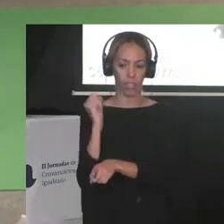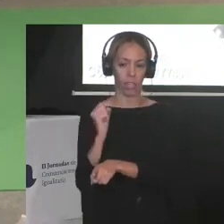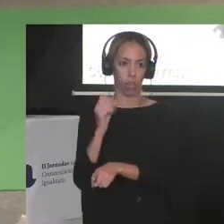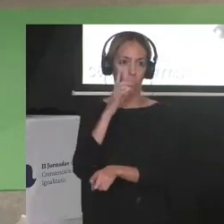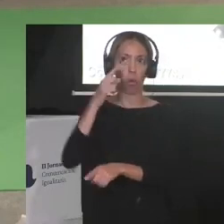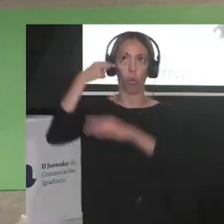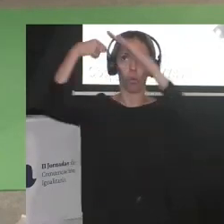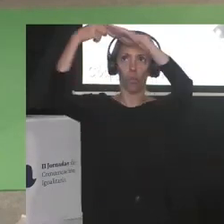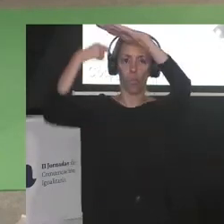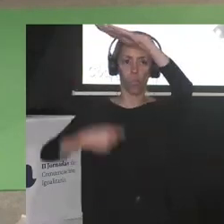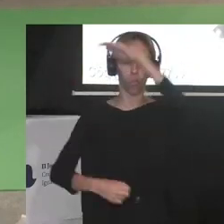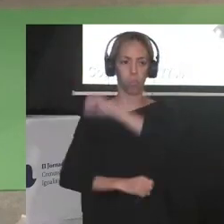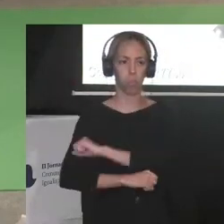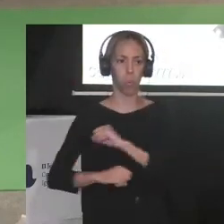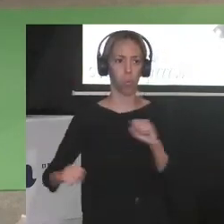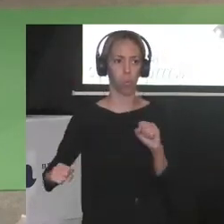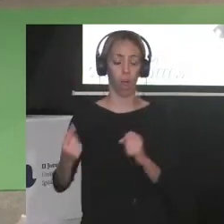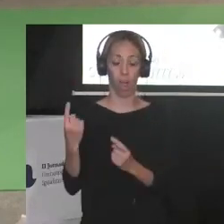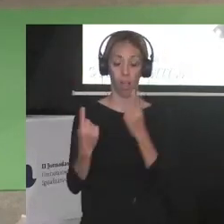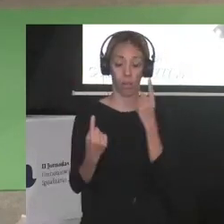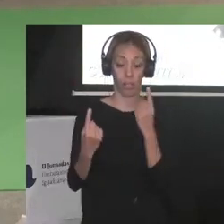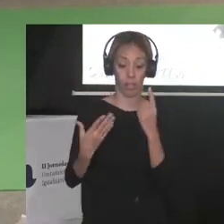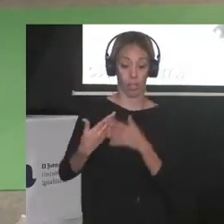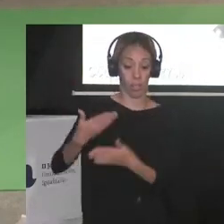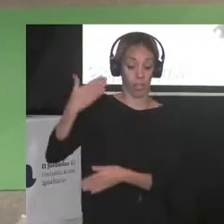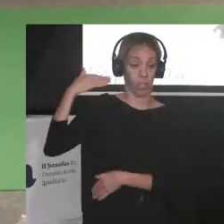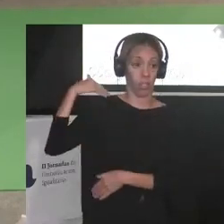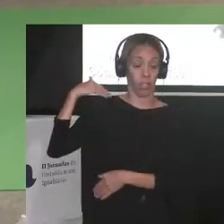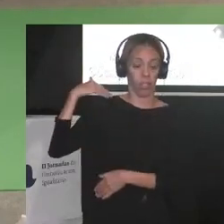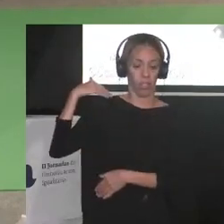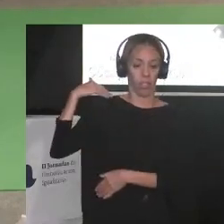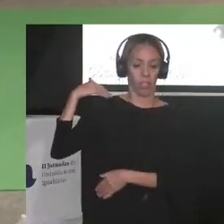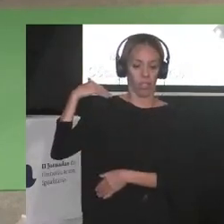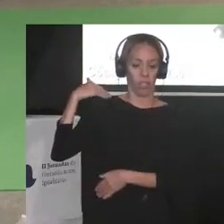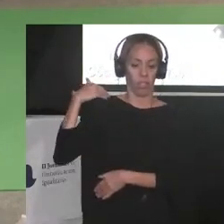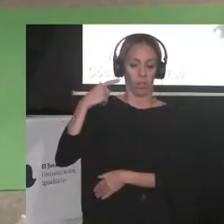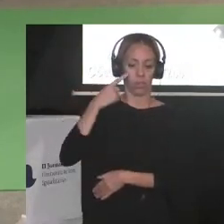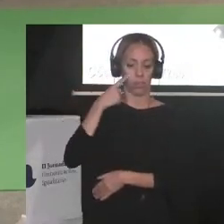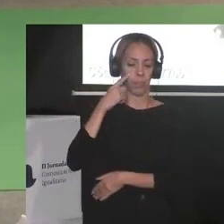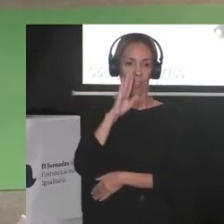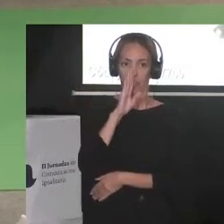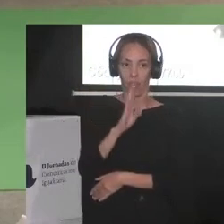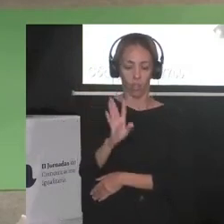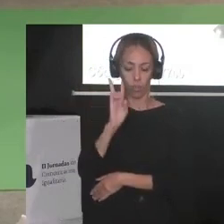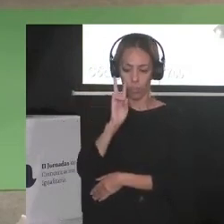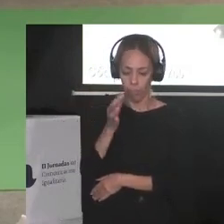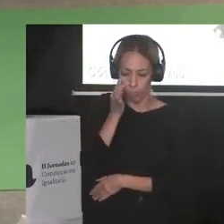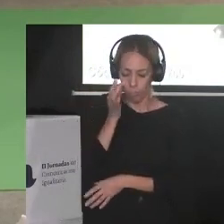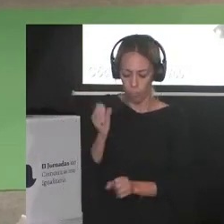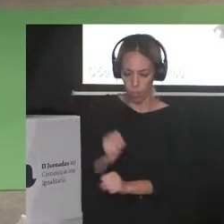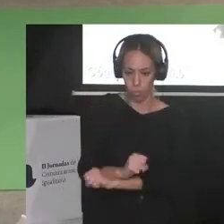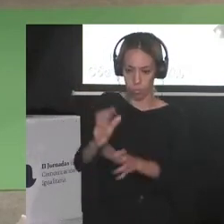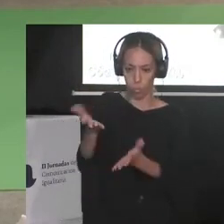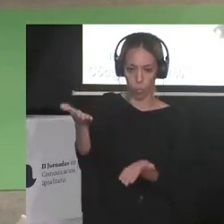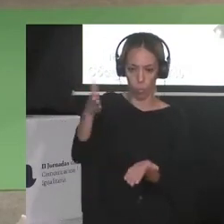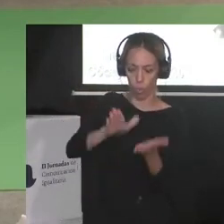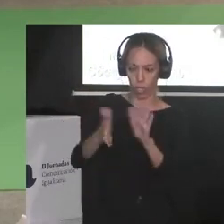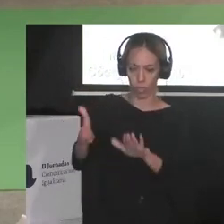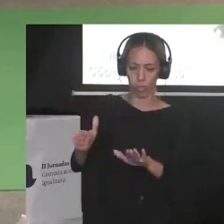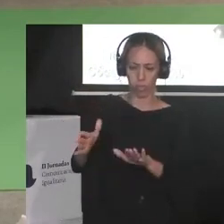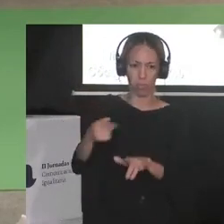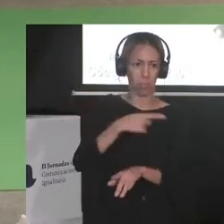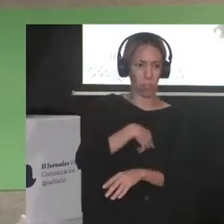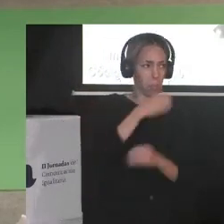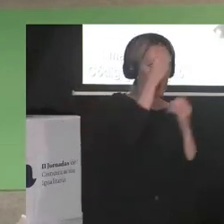bombardeos los que algunas veces en los últimos años vimos morir en directo nunca los habíamos